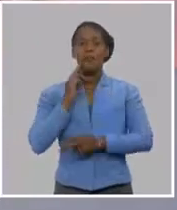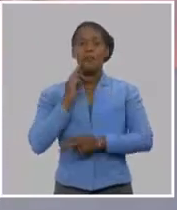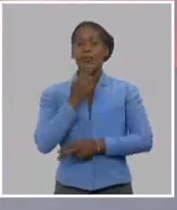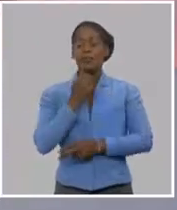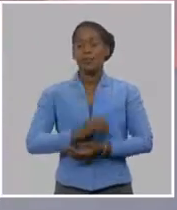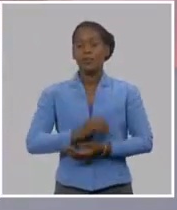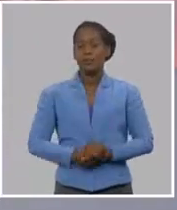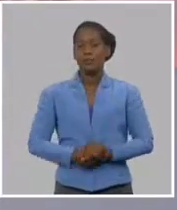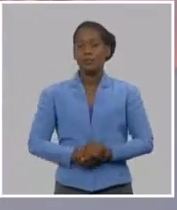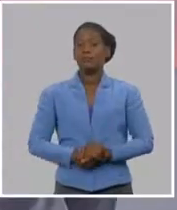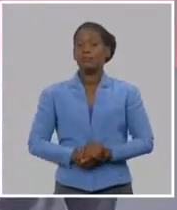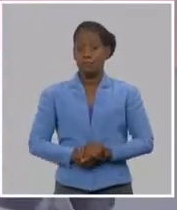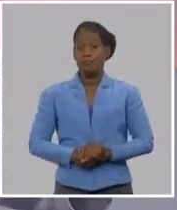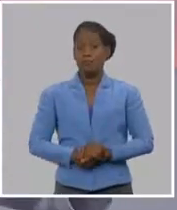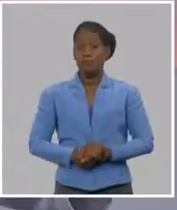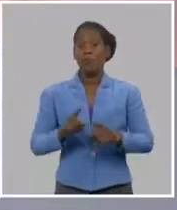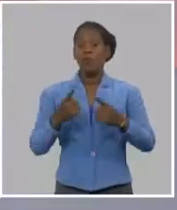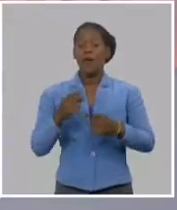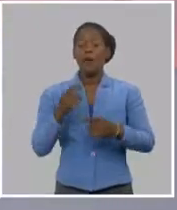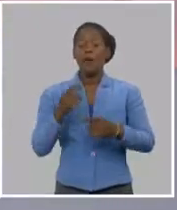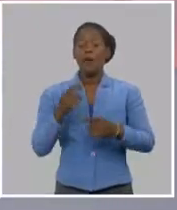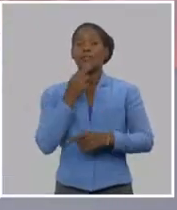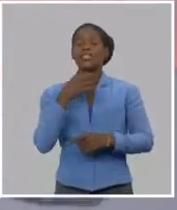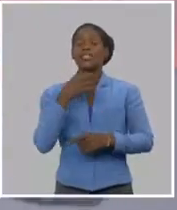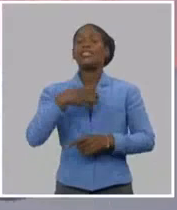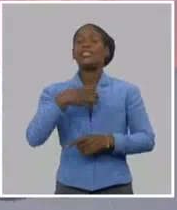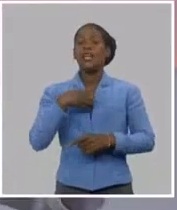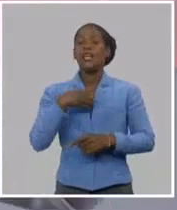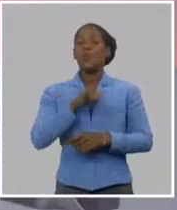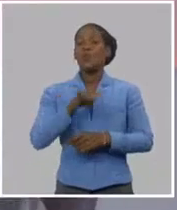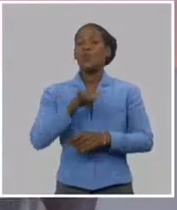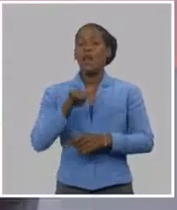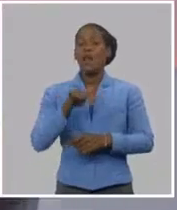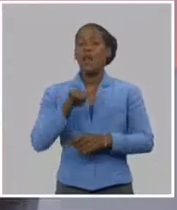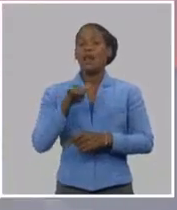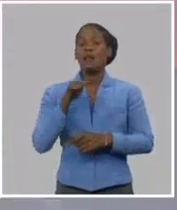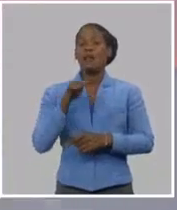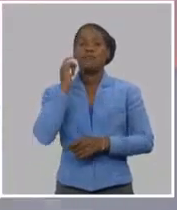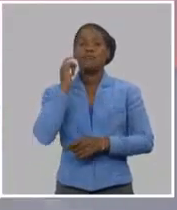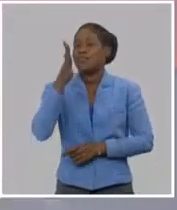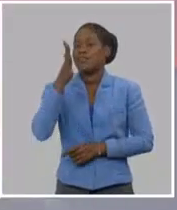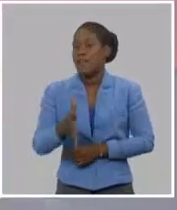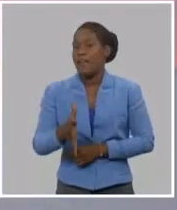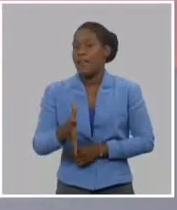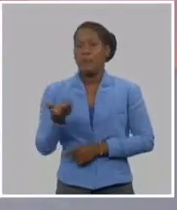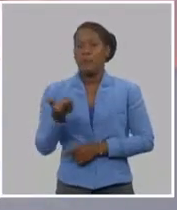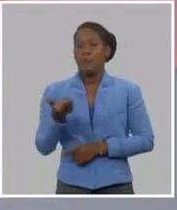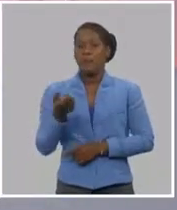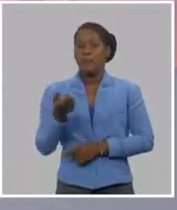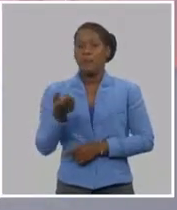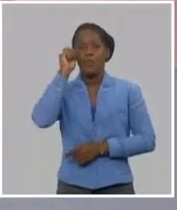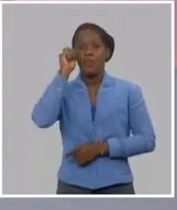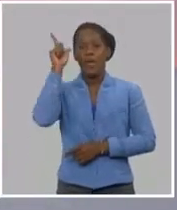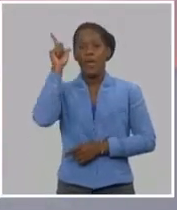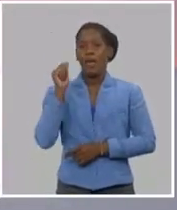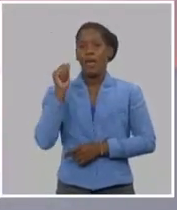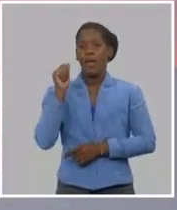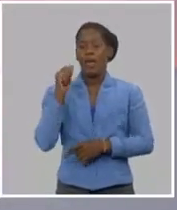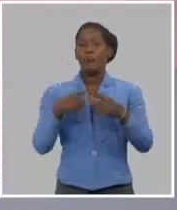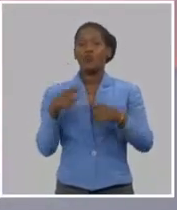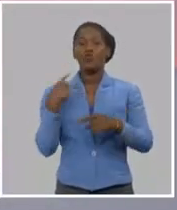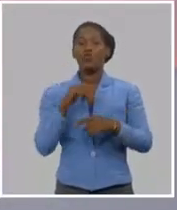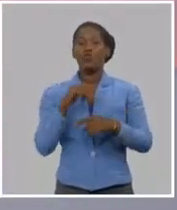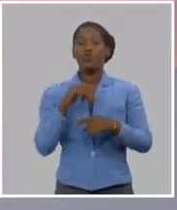es una realidad que Martí brota. Martí existe, es parte de la nación cubana. De hecho, no se trata de acercar a Martí a los jóvenes,